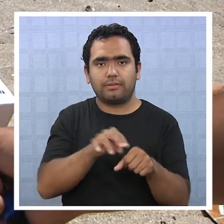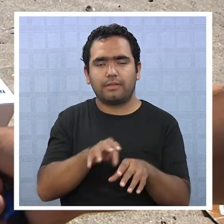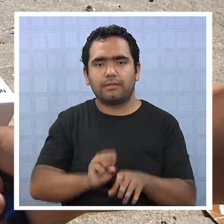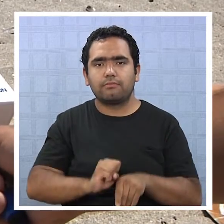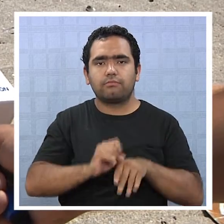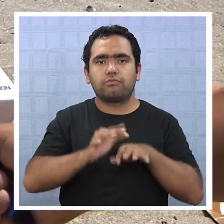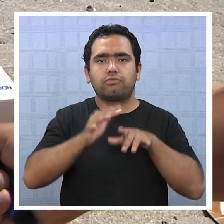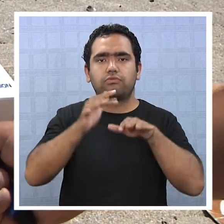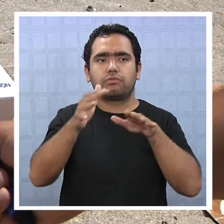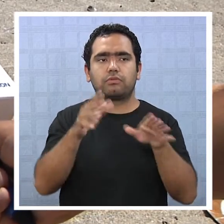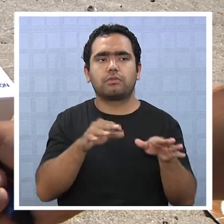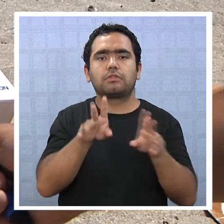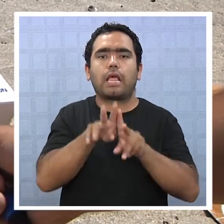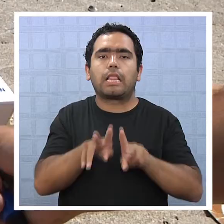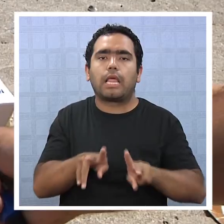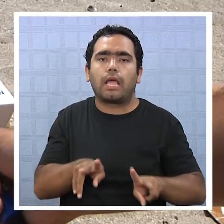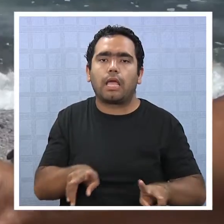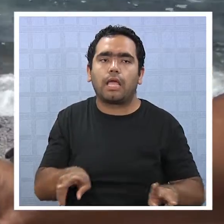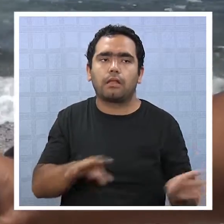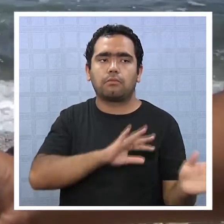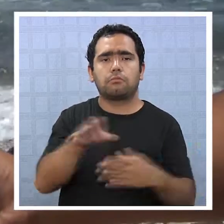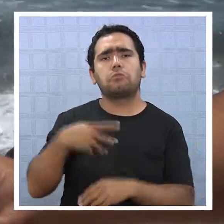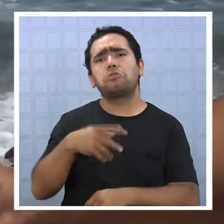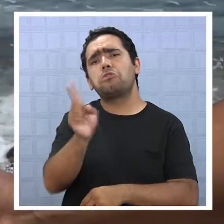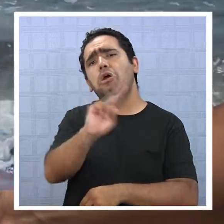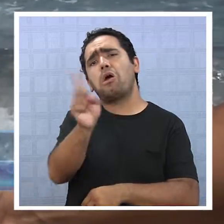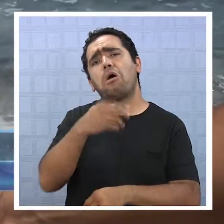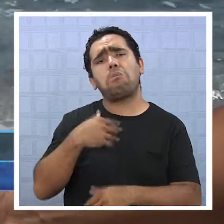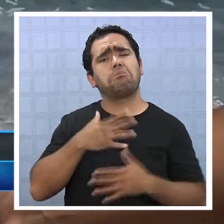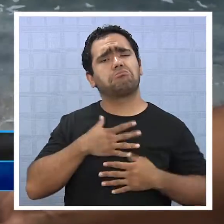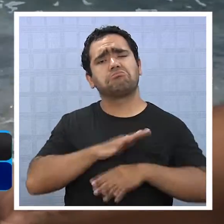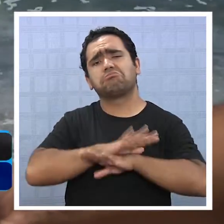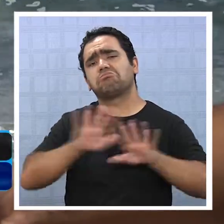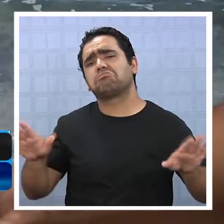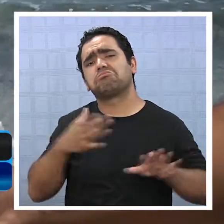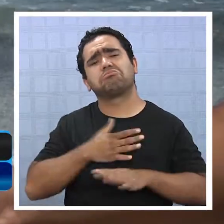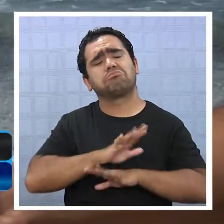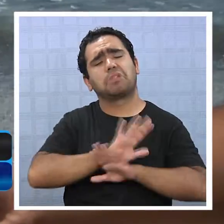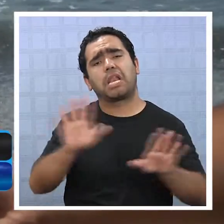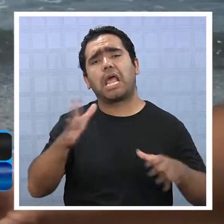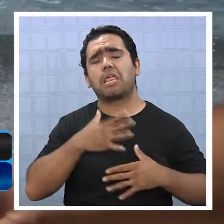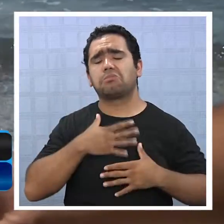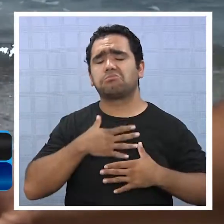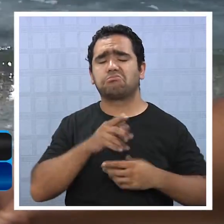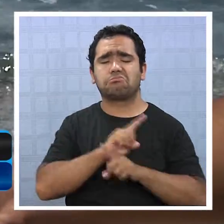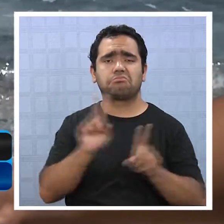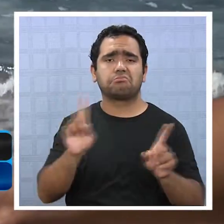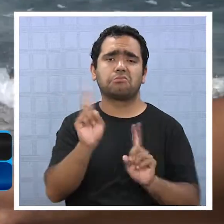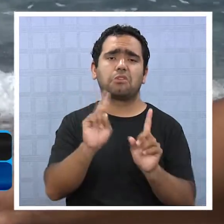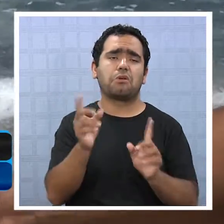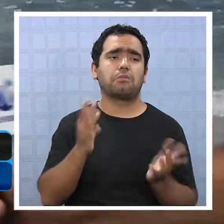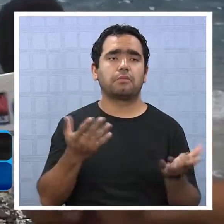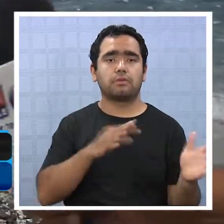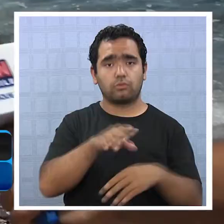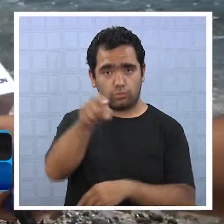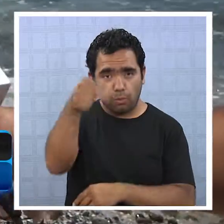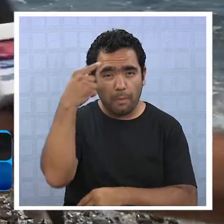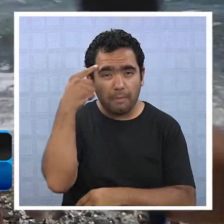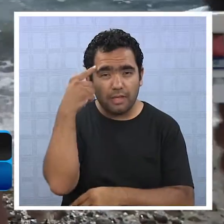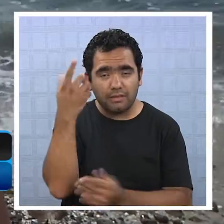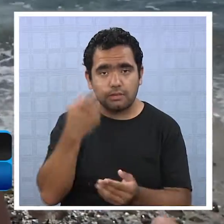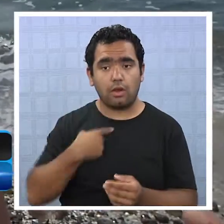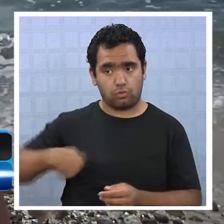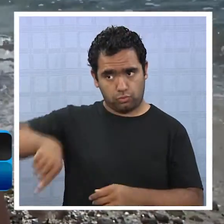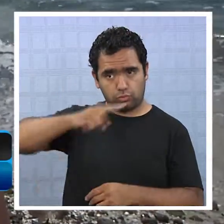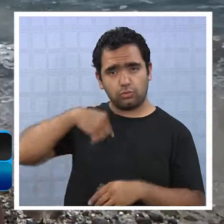varias ocasiones que solo de una vez. No va a pasar nada. No, no me da un susto para nada. ¿No me da un susto? No, para nada. No va a pasar nada.